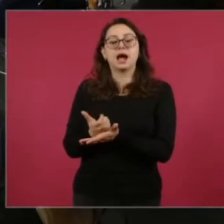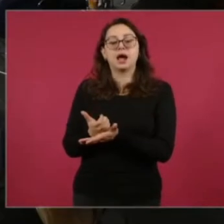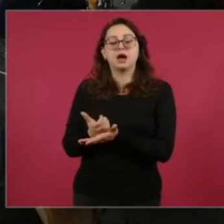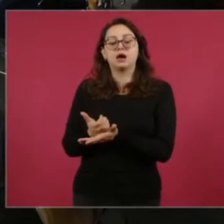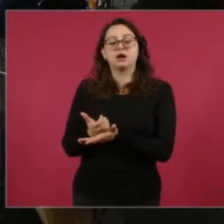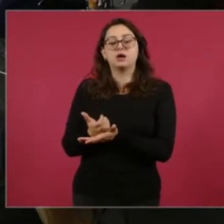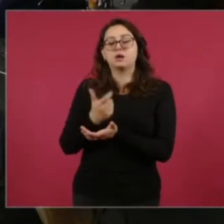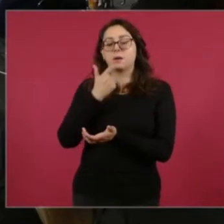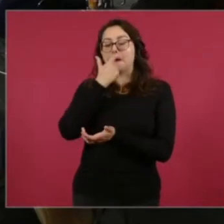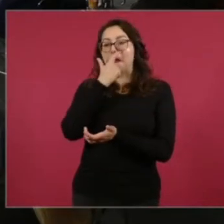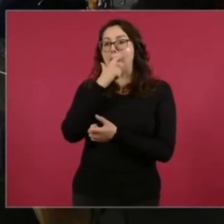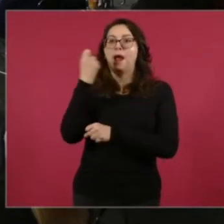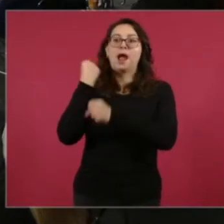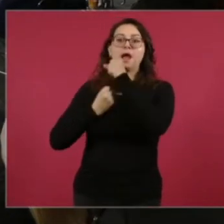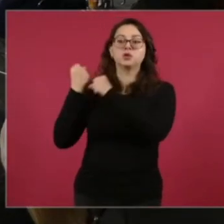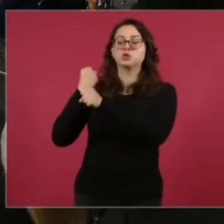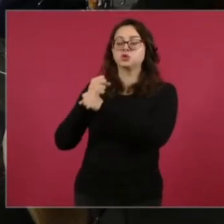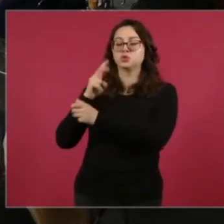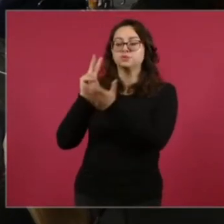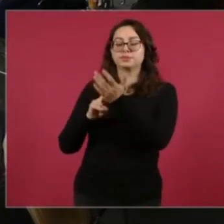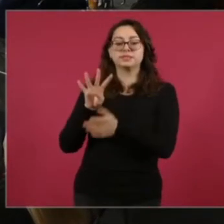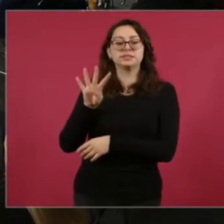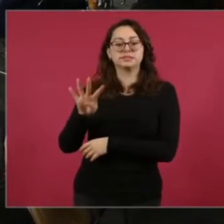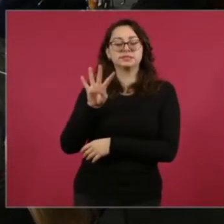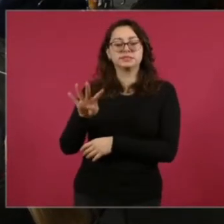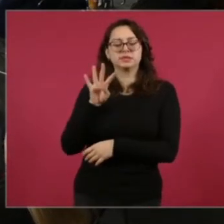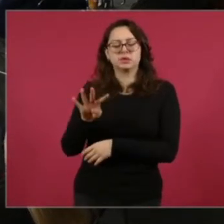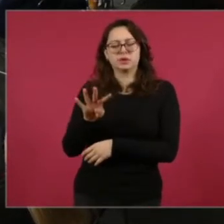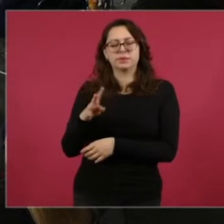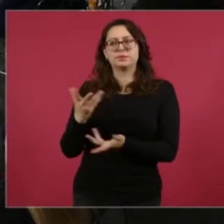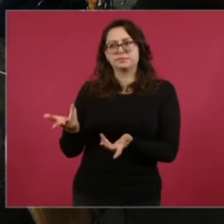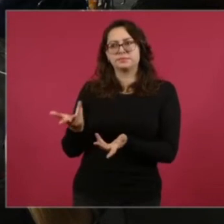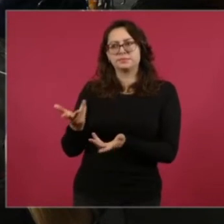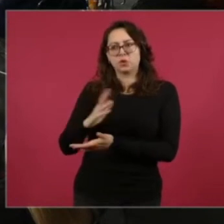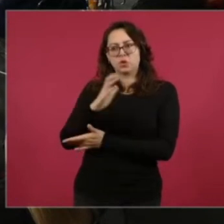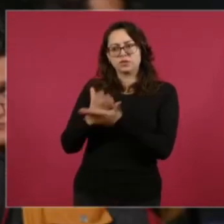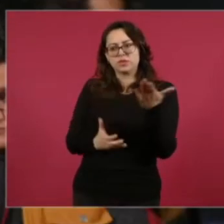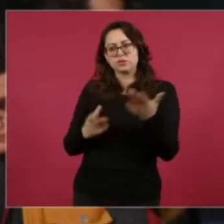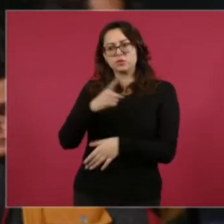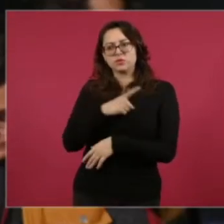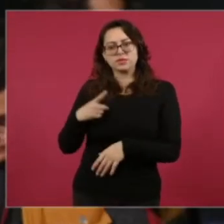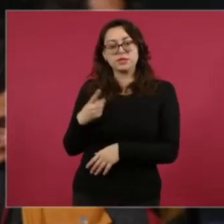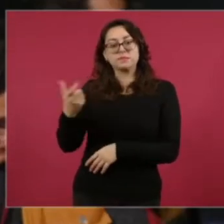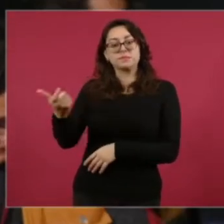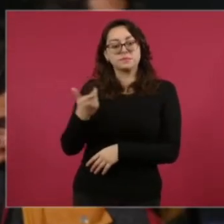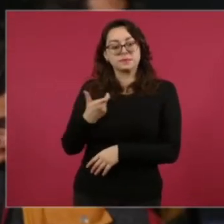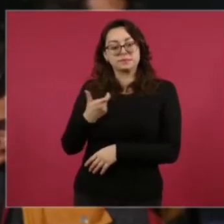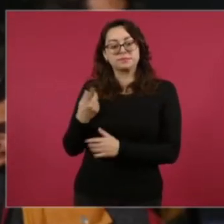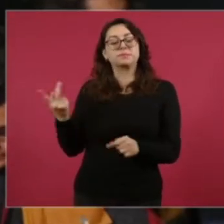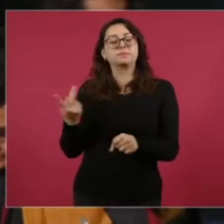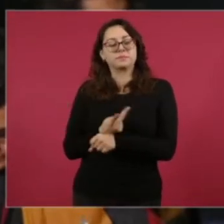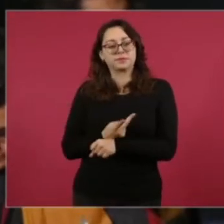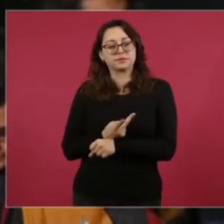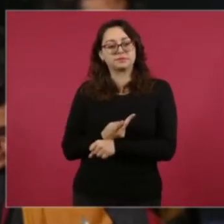registrado en el 2019. En dicho encuentro se acordó con las autoridades de la dependencia